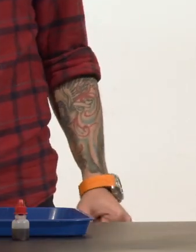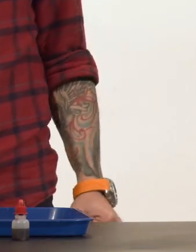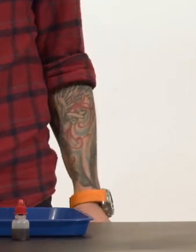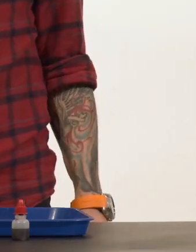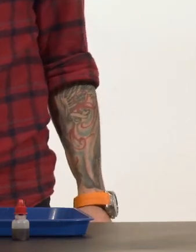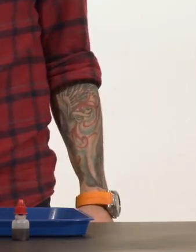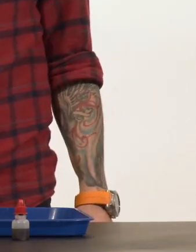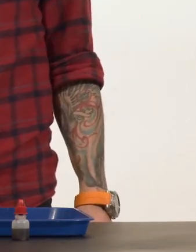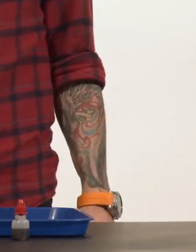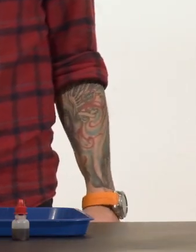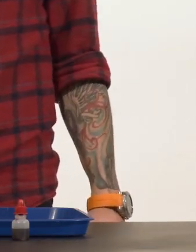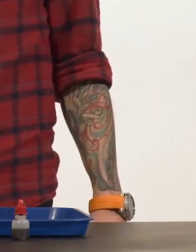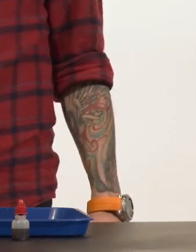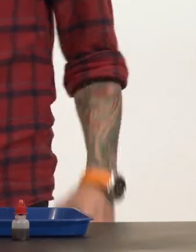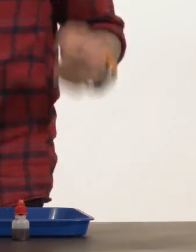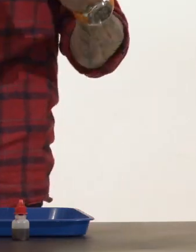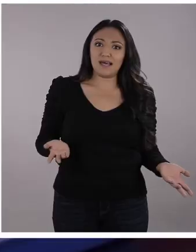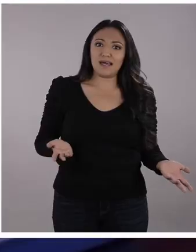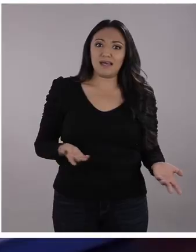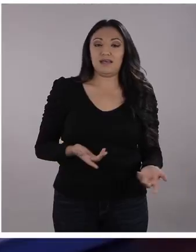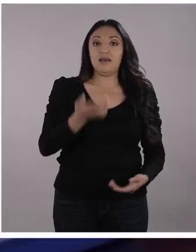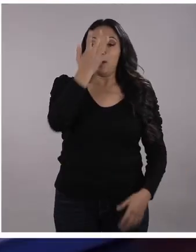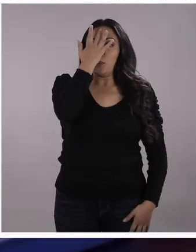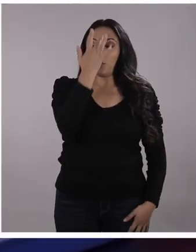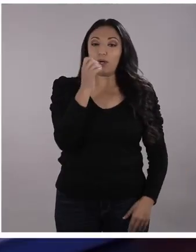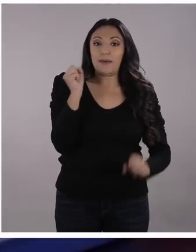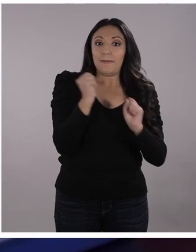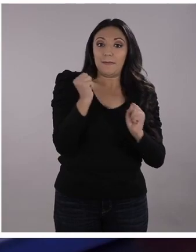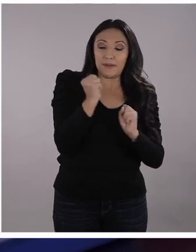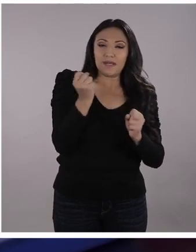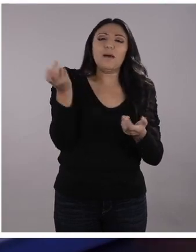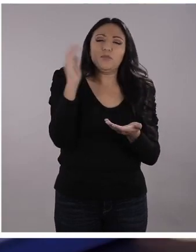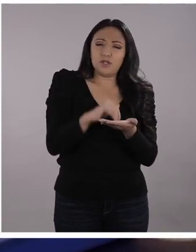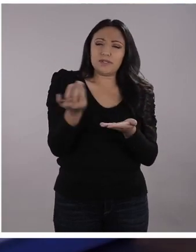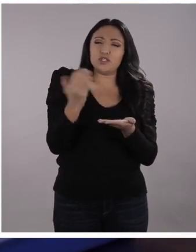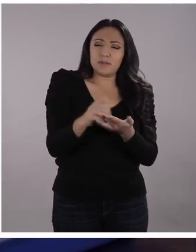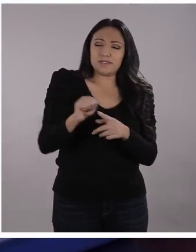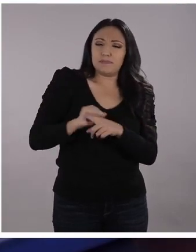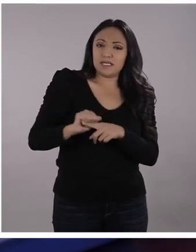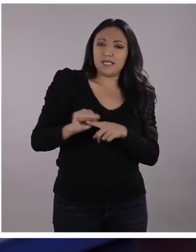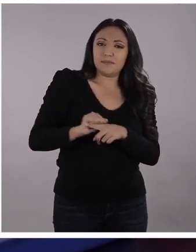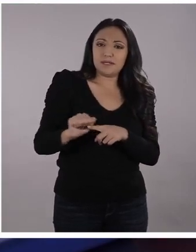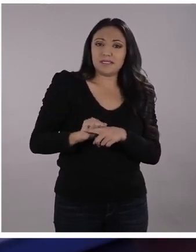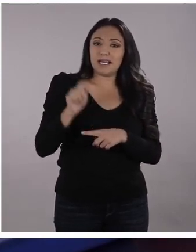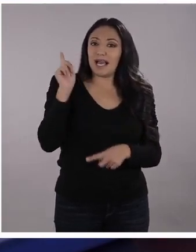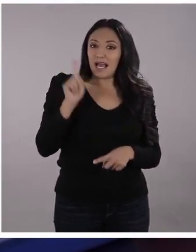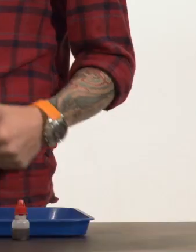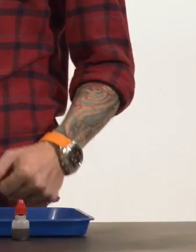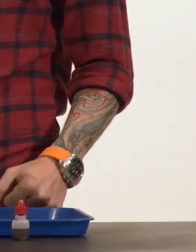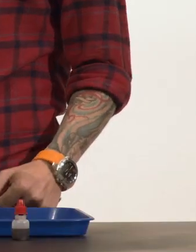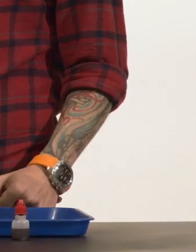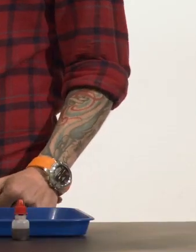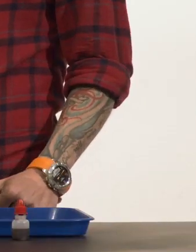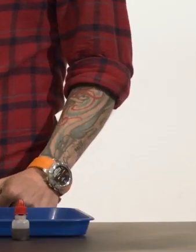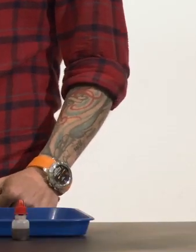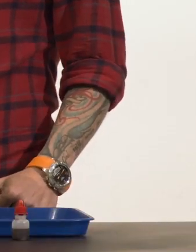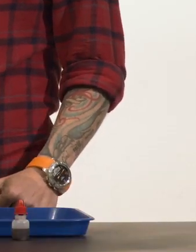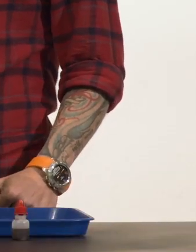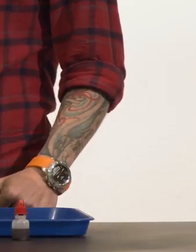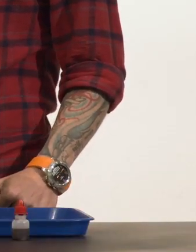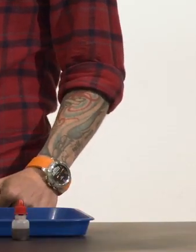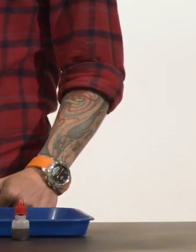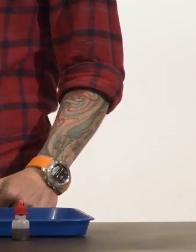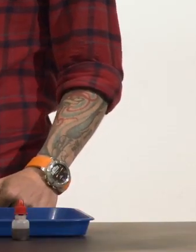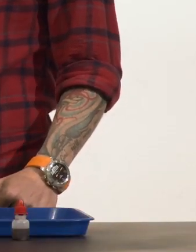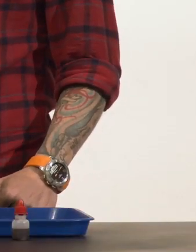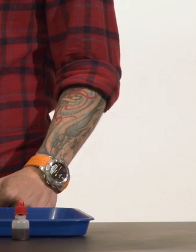Chicos, ustedes en casa lo pueden también hacer. Si no les sale, repita, repita hasta que les salga. Y pida ayuda a alguien para